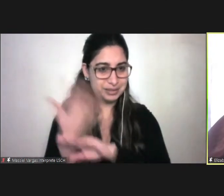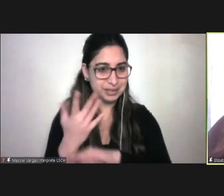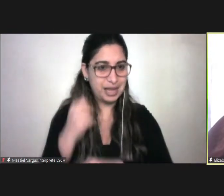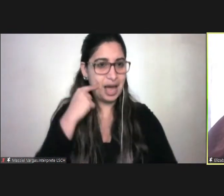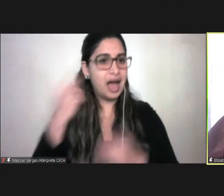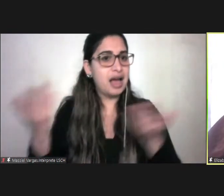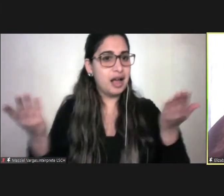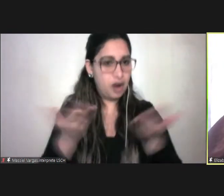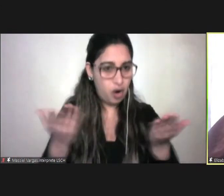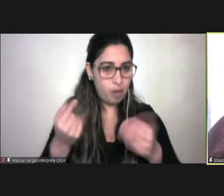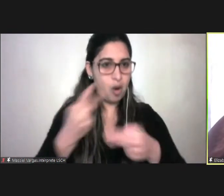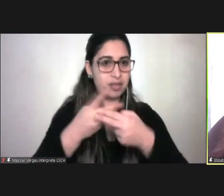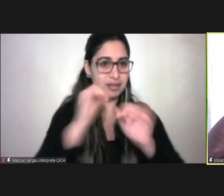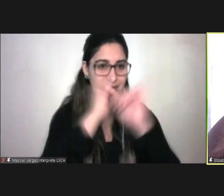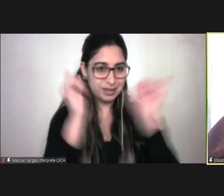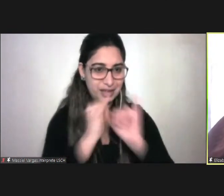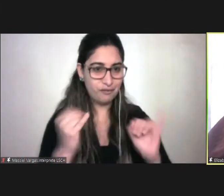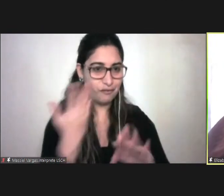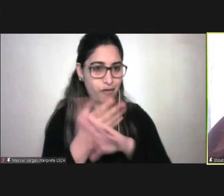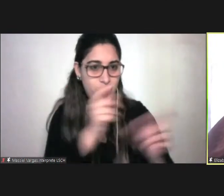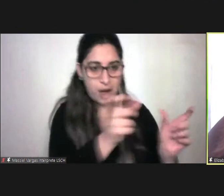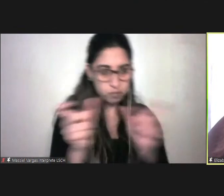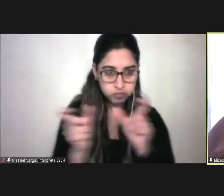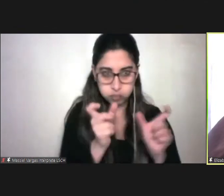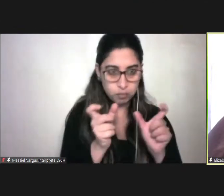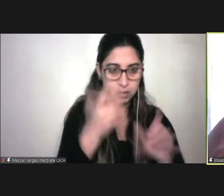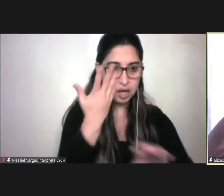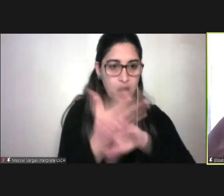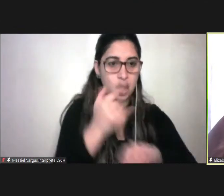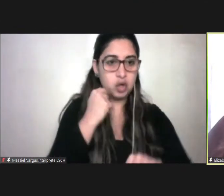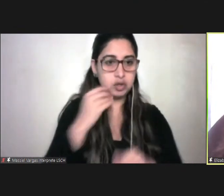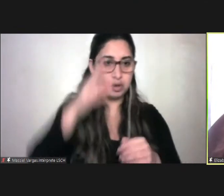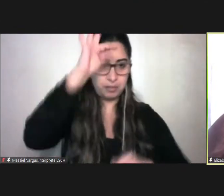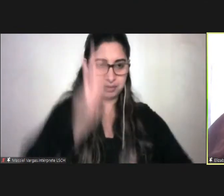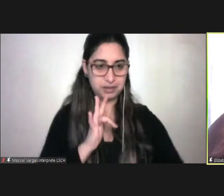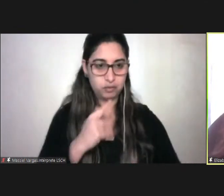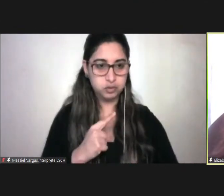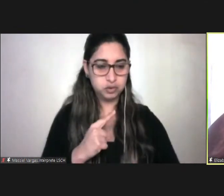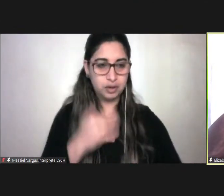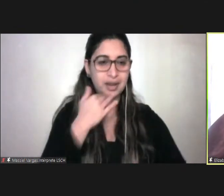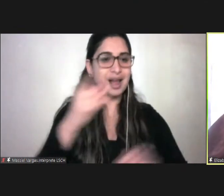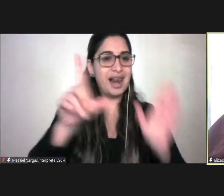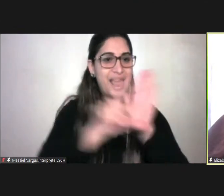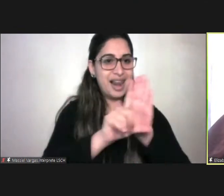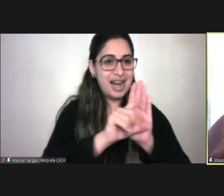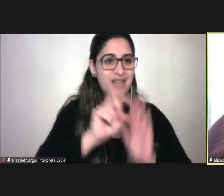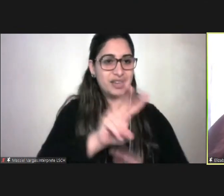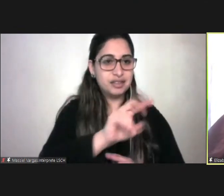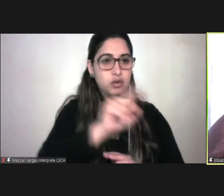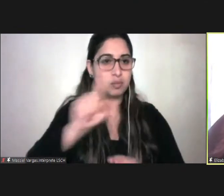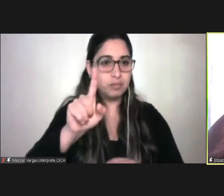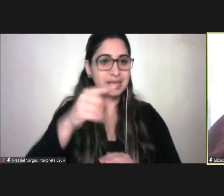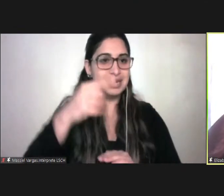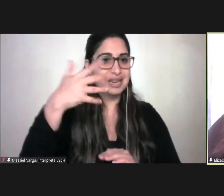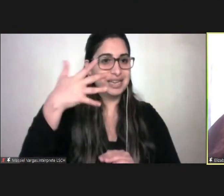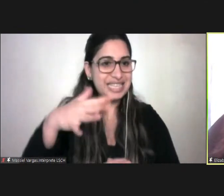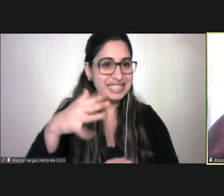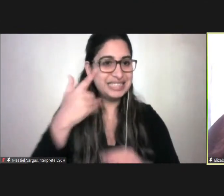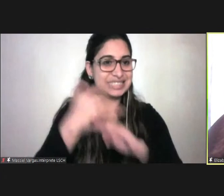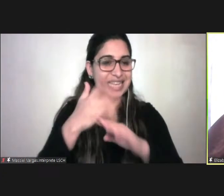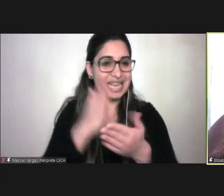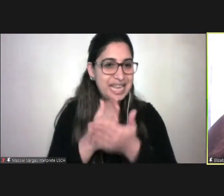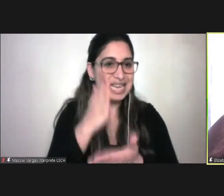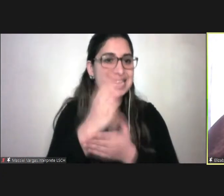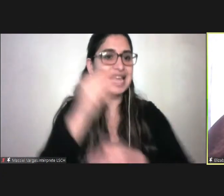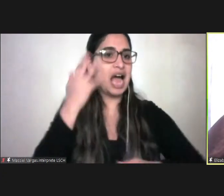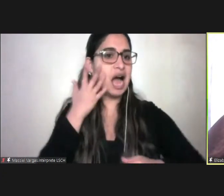través de sus diferentes órganos de control para ejecutar dichas funciones. La ley 21.015 que entra en vigencia en